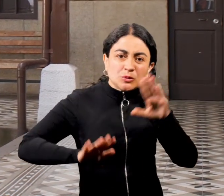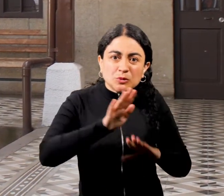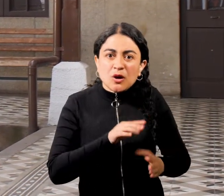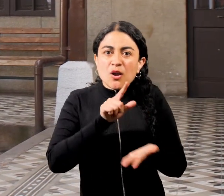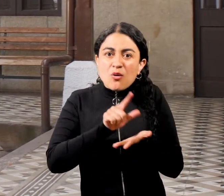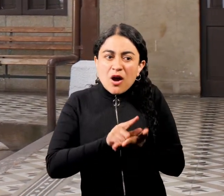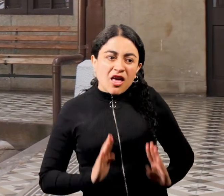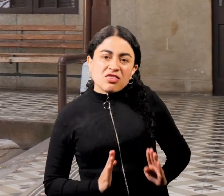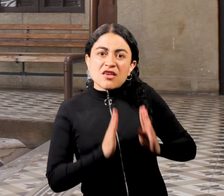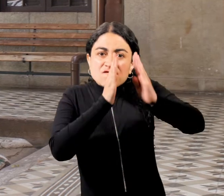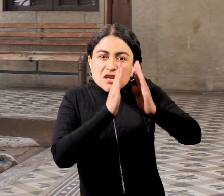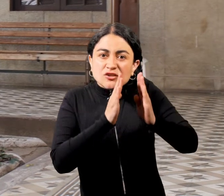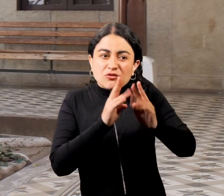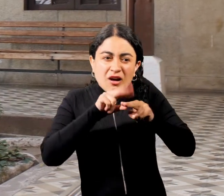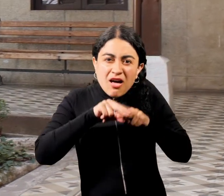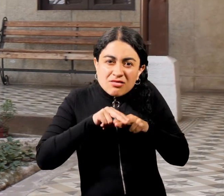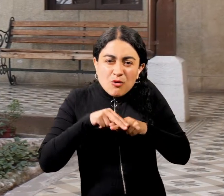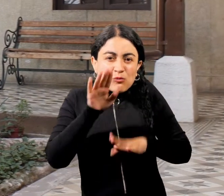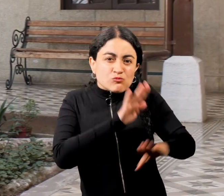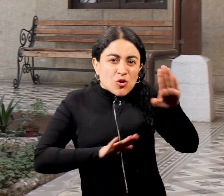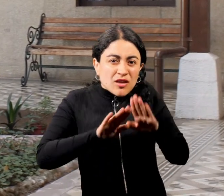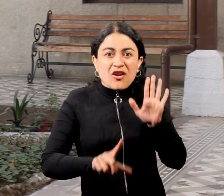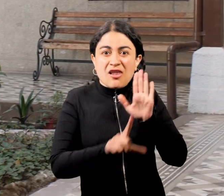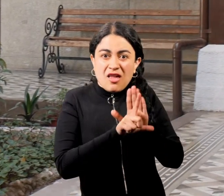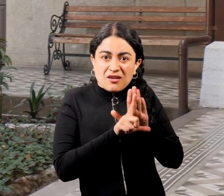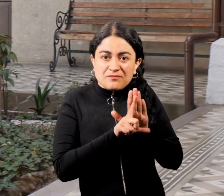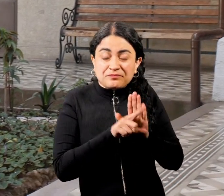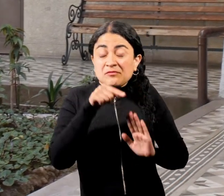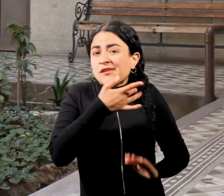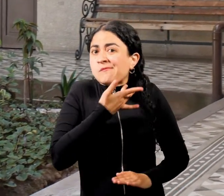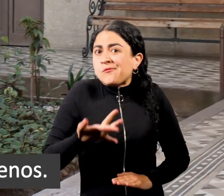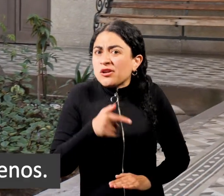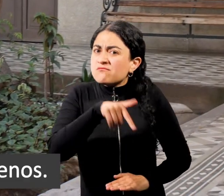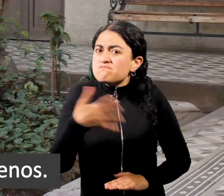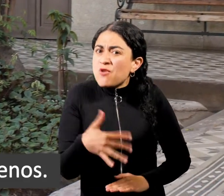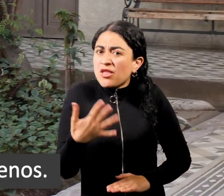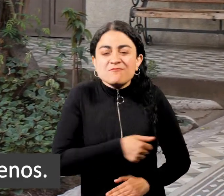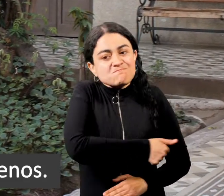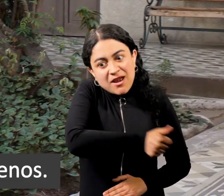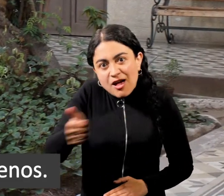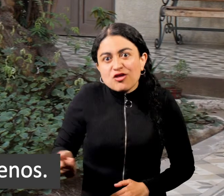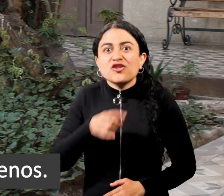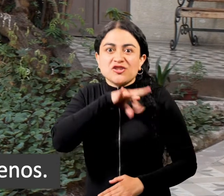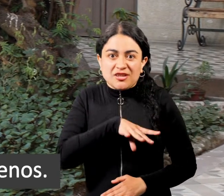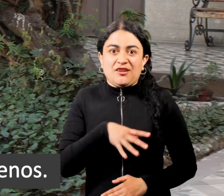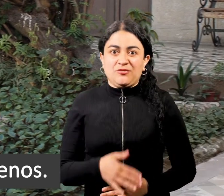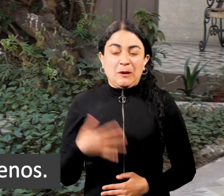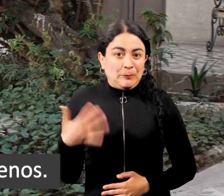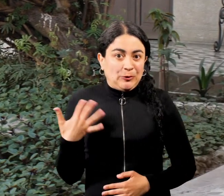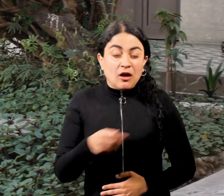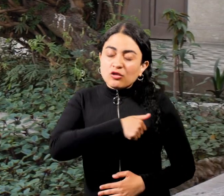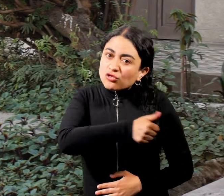Monumento Nacional es un lugar, edificio o escultura que está protegido por la ley porque es importante para todos los